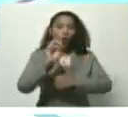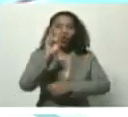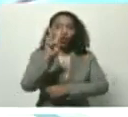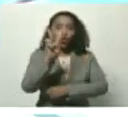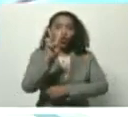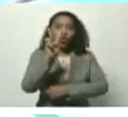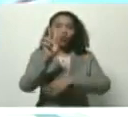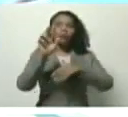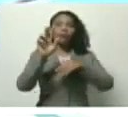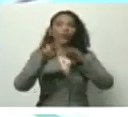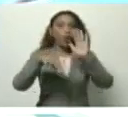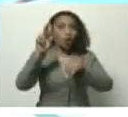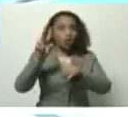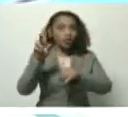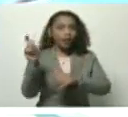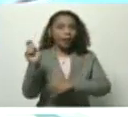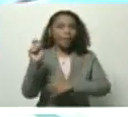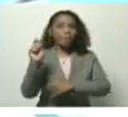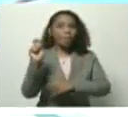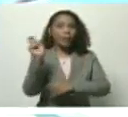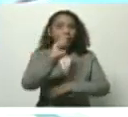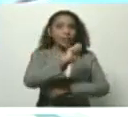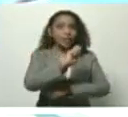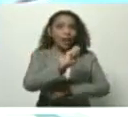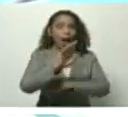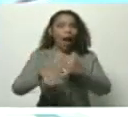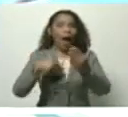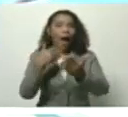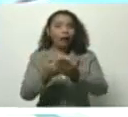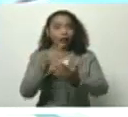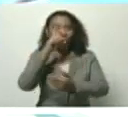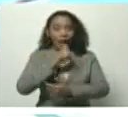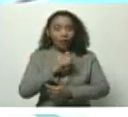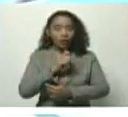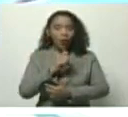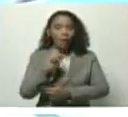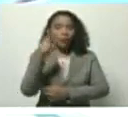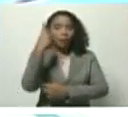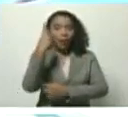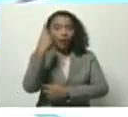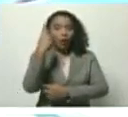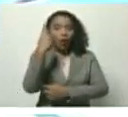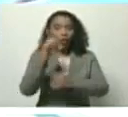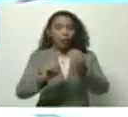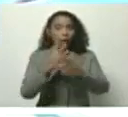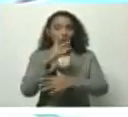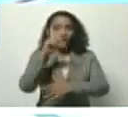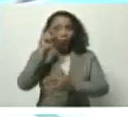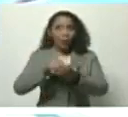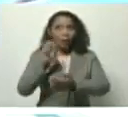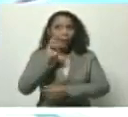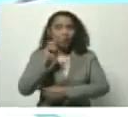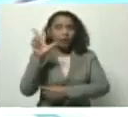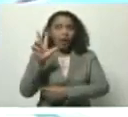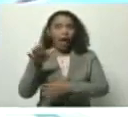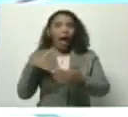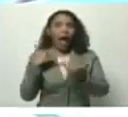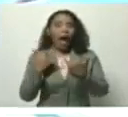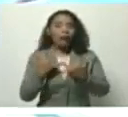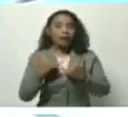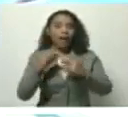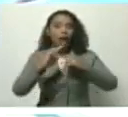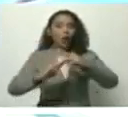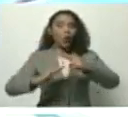meses hasta el 1 de mayo del año 2023. Hasta ahora el universo que abarca